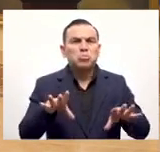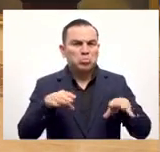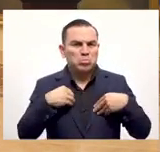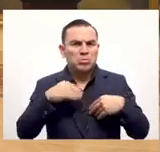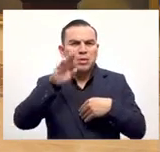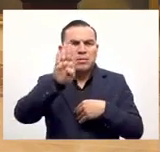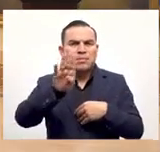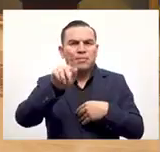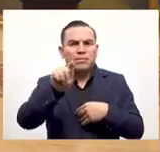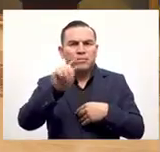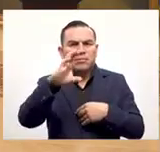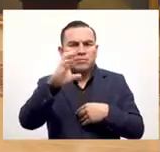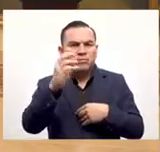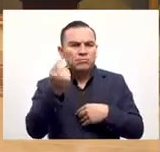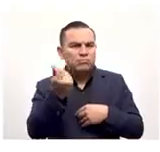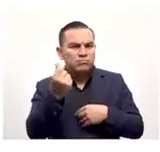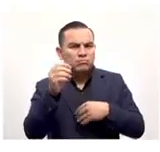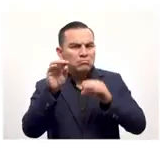a recibir Bitcoins.